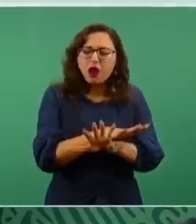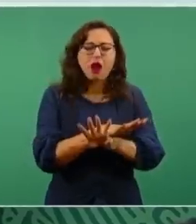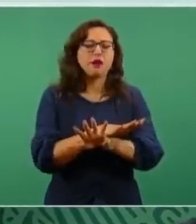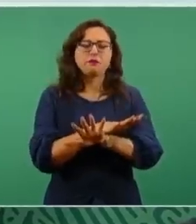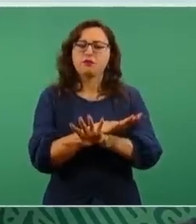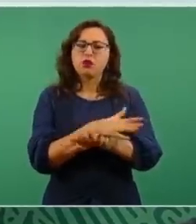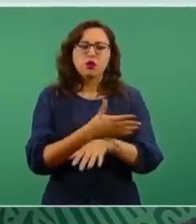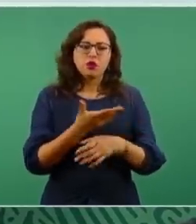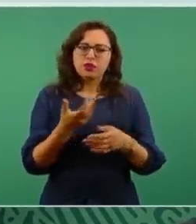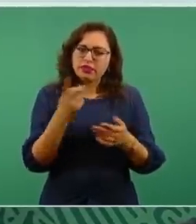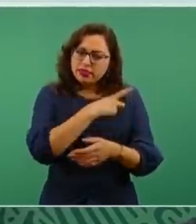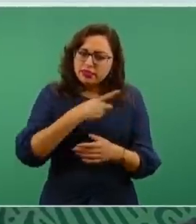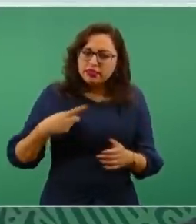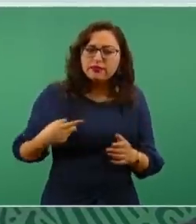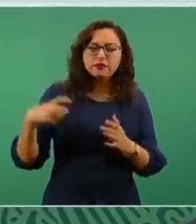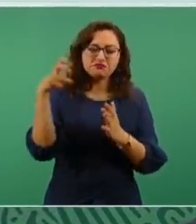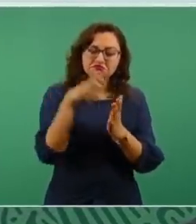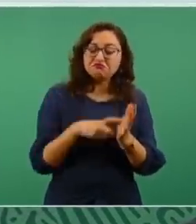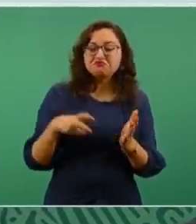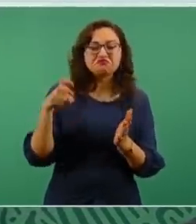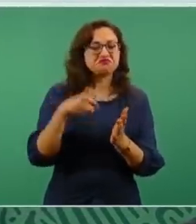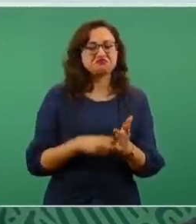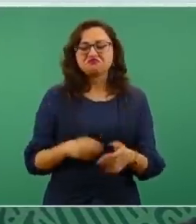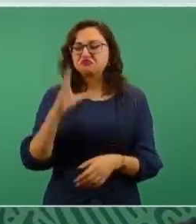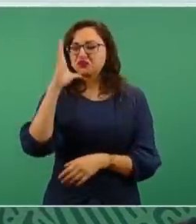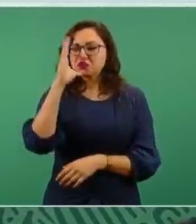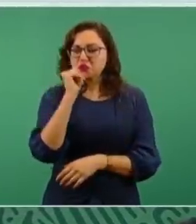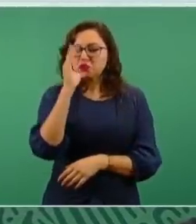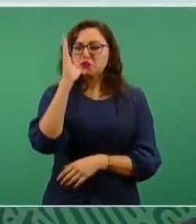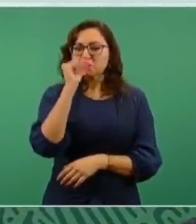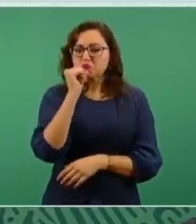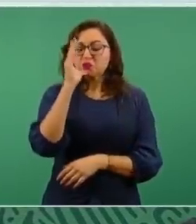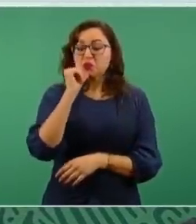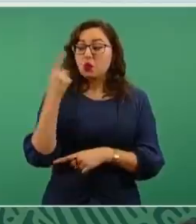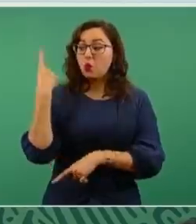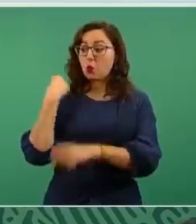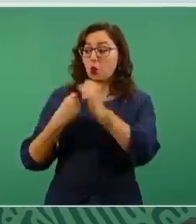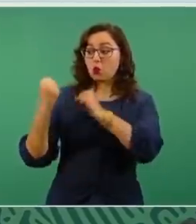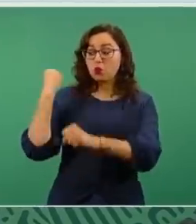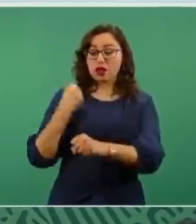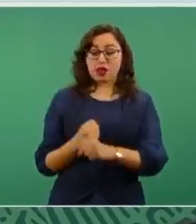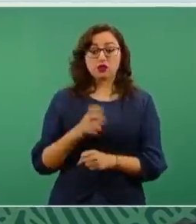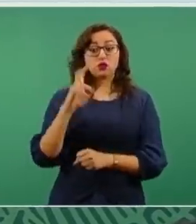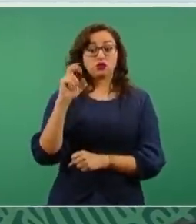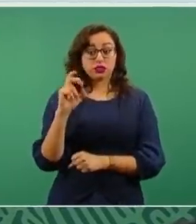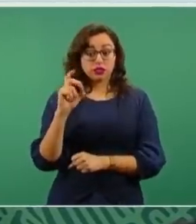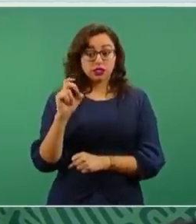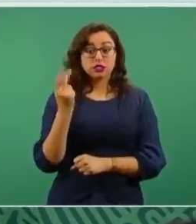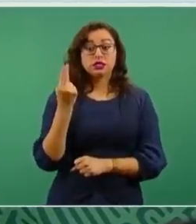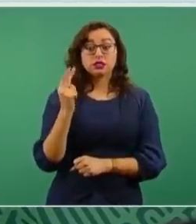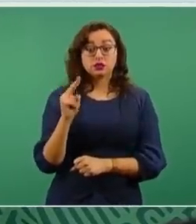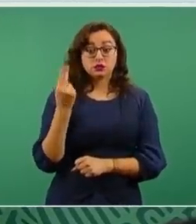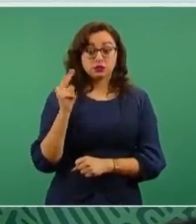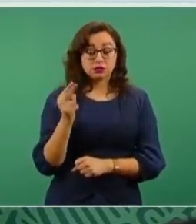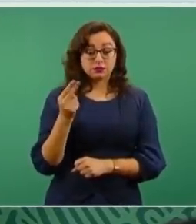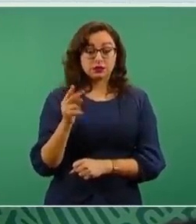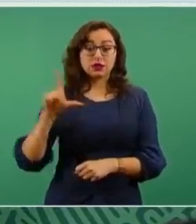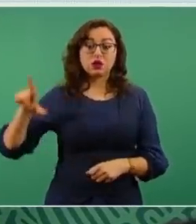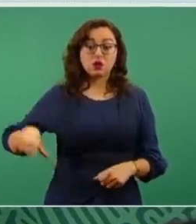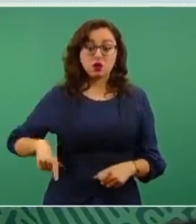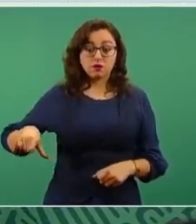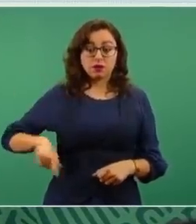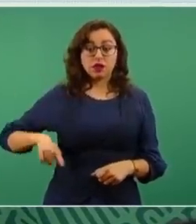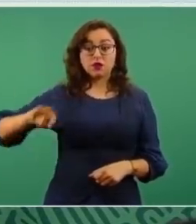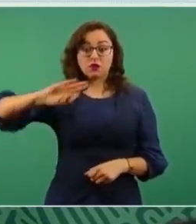de gas etano. El 30 de noviembre del año pasado, 2020, el gobierno federal,